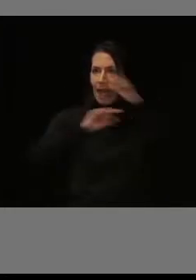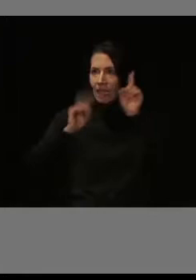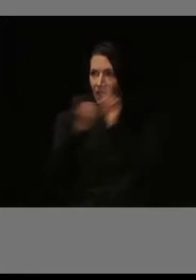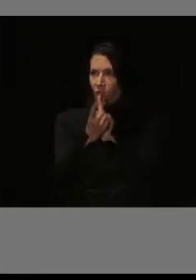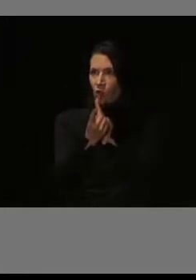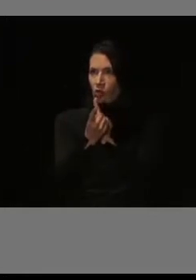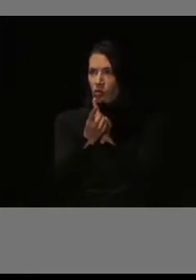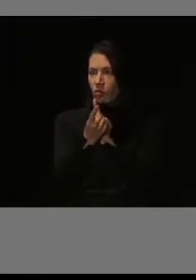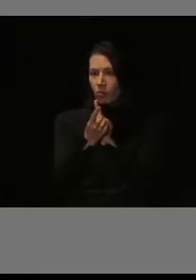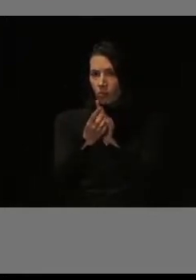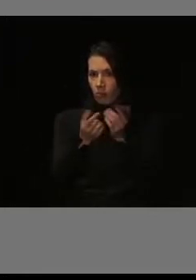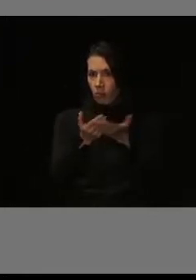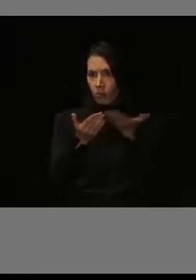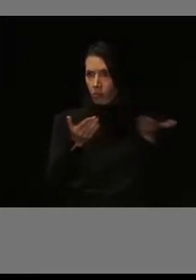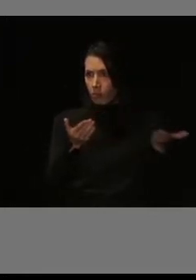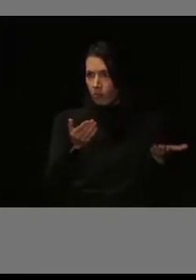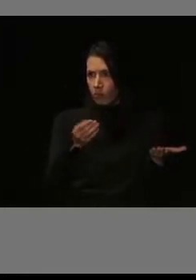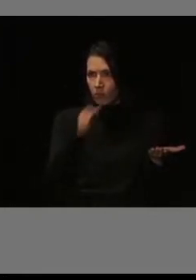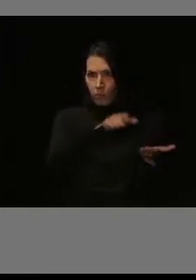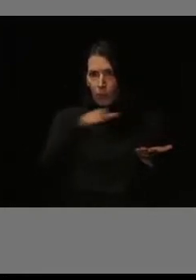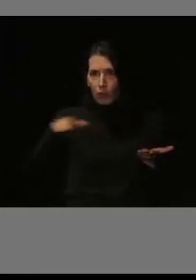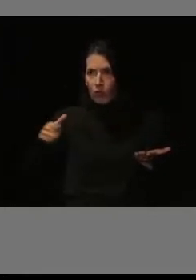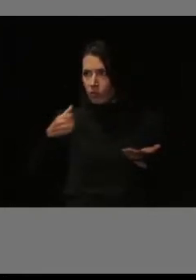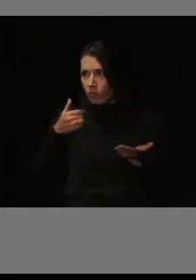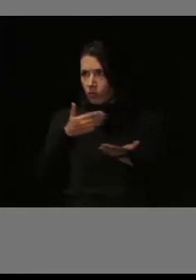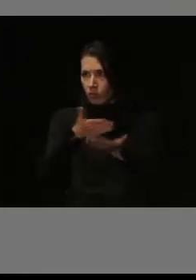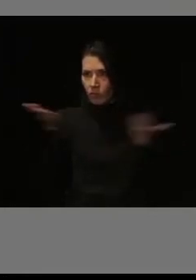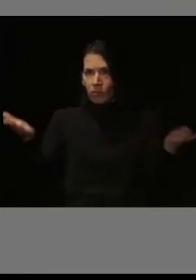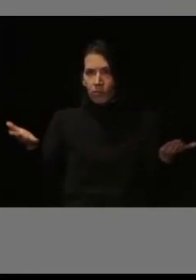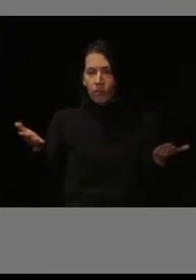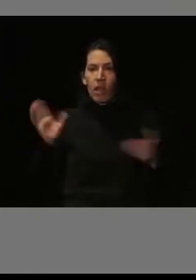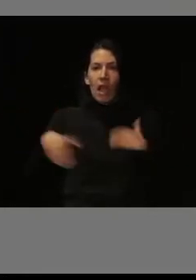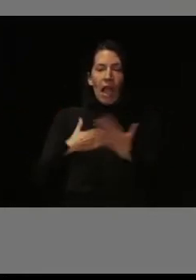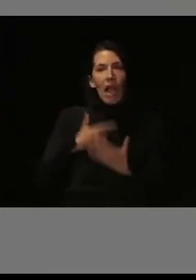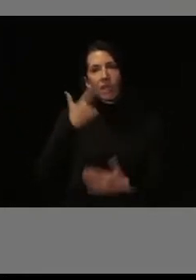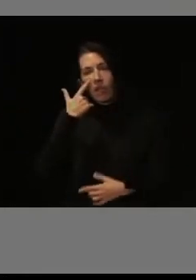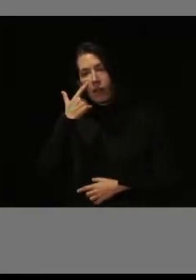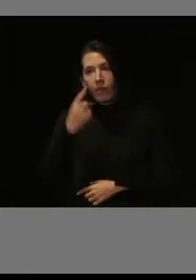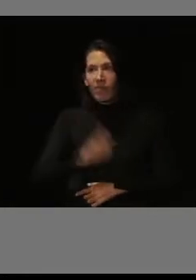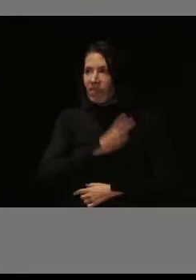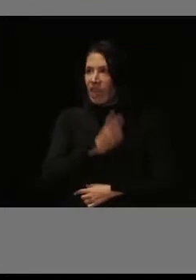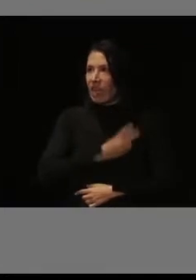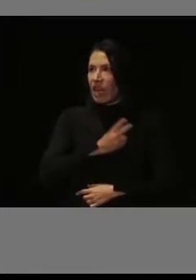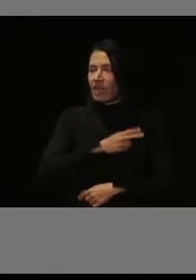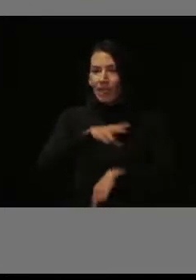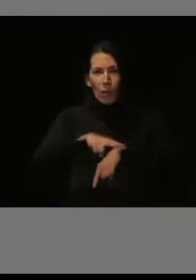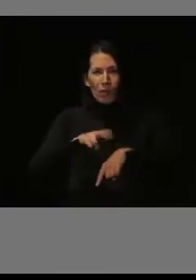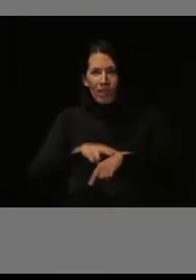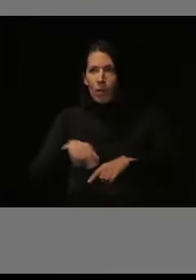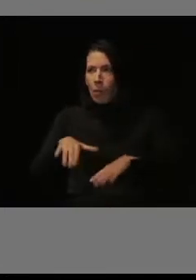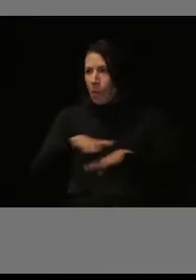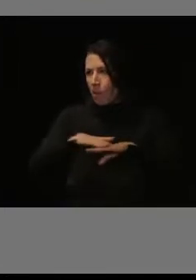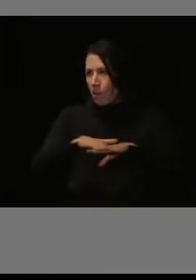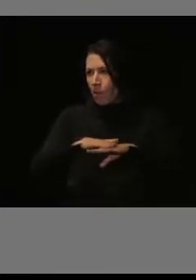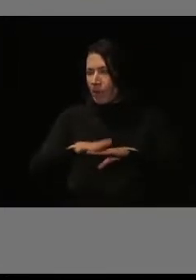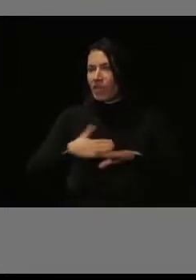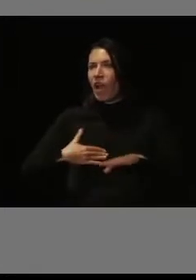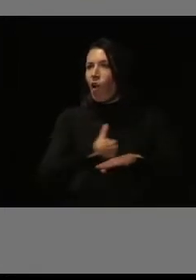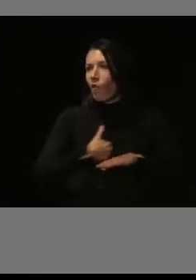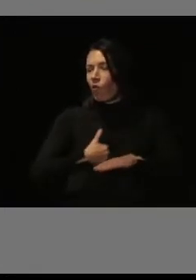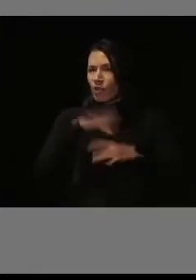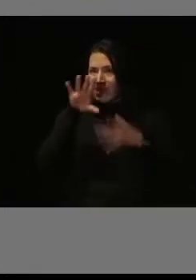al ciudadano, custodia, vigilancia, porteo. Estas son, básicamente, las funciones que se